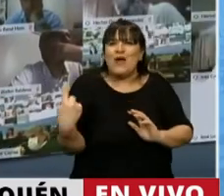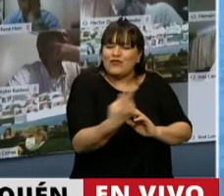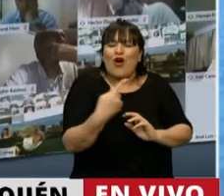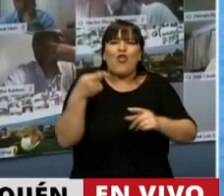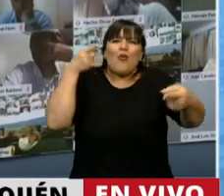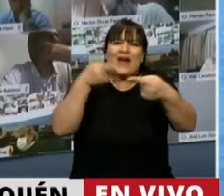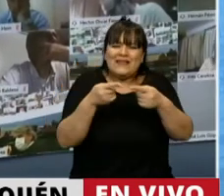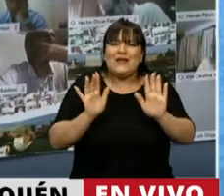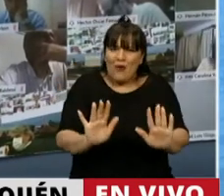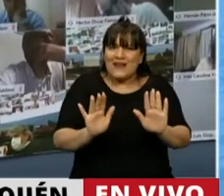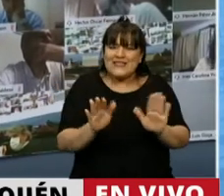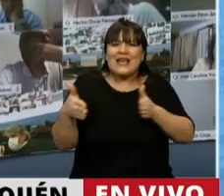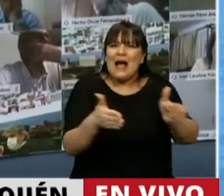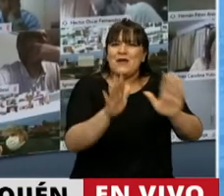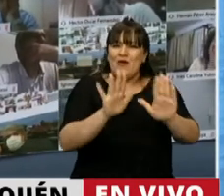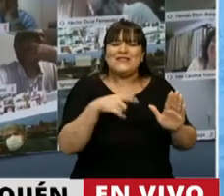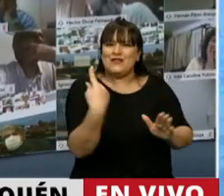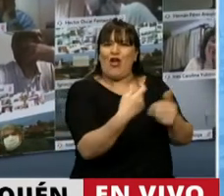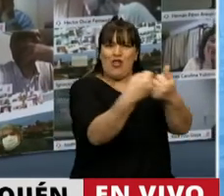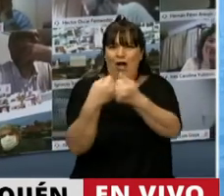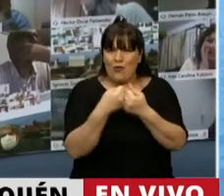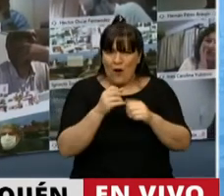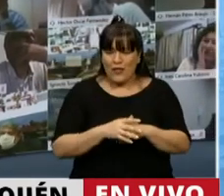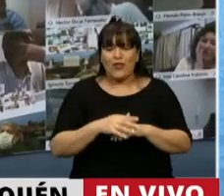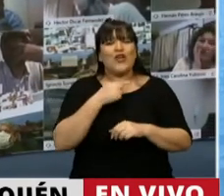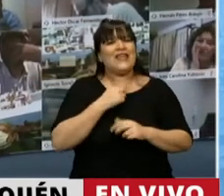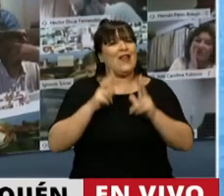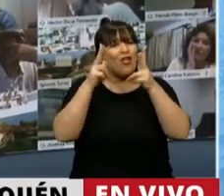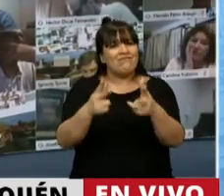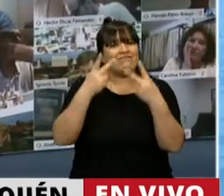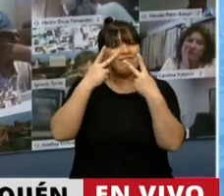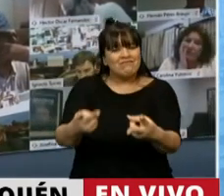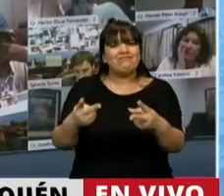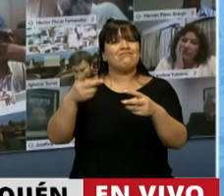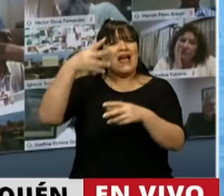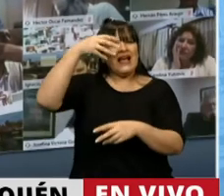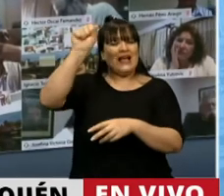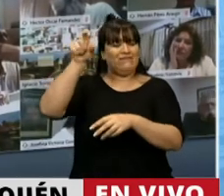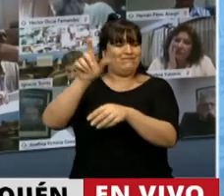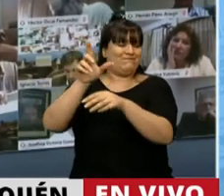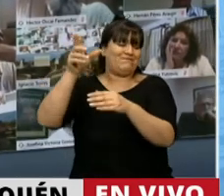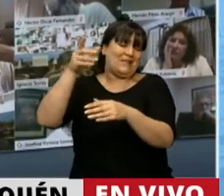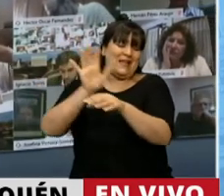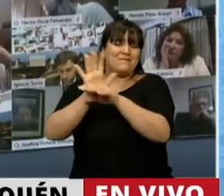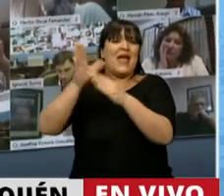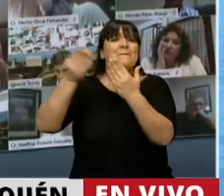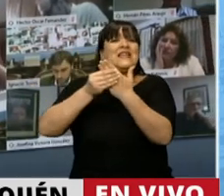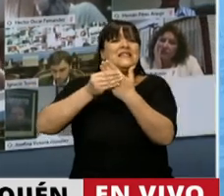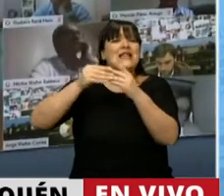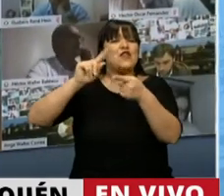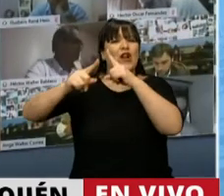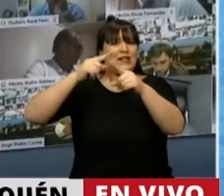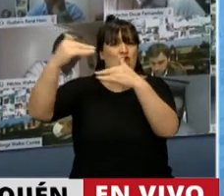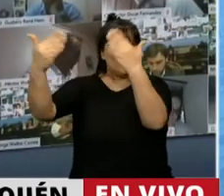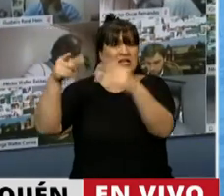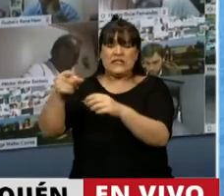como país. Este es el camino. Quiero destacar el trabajo inmenso de nuestra Cancillería, de todo su personal, quienes